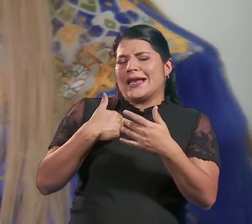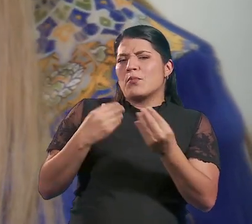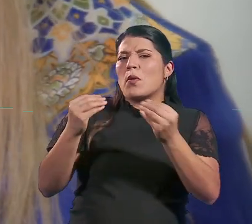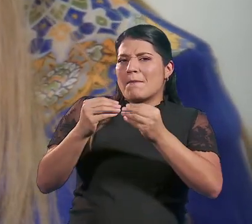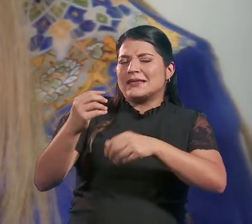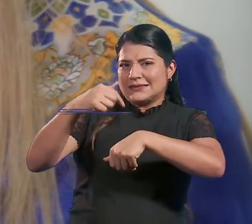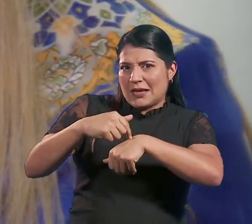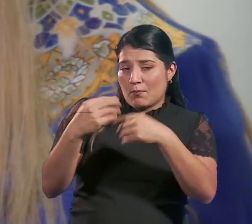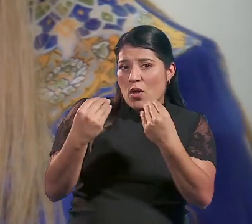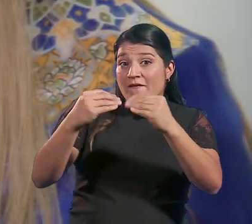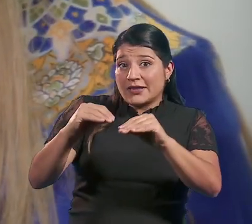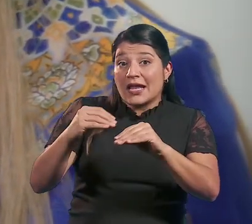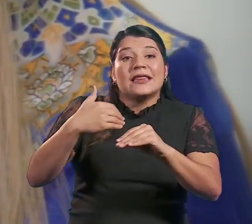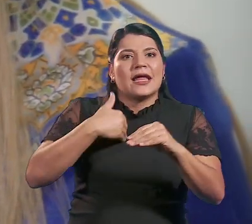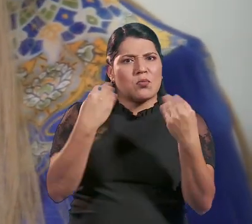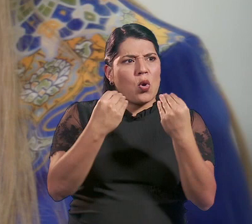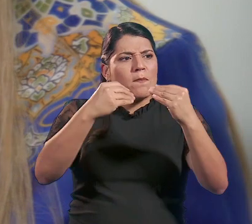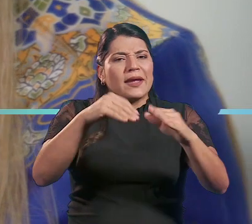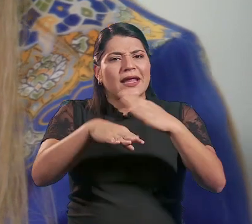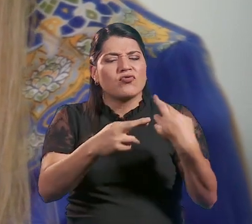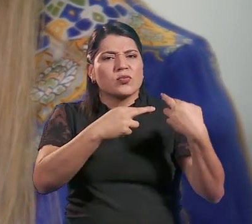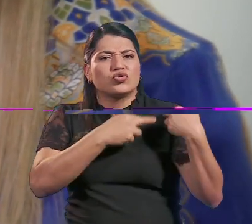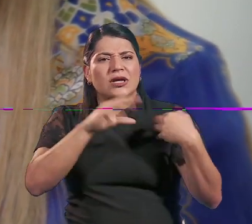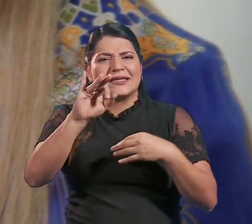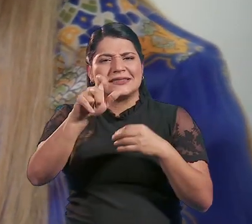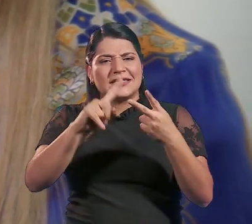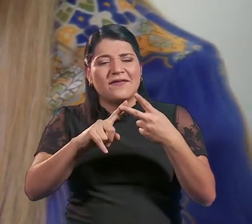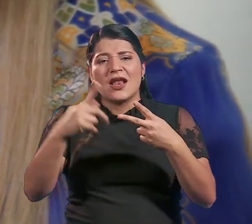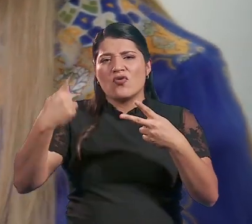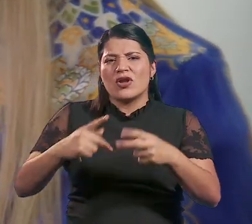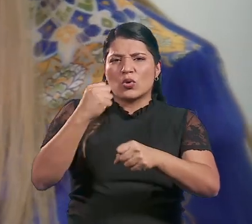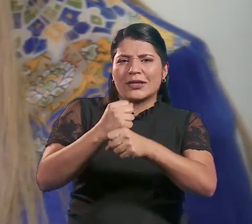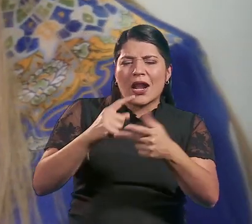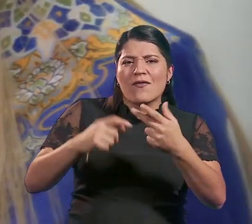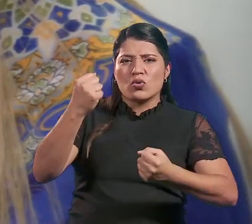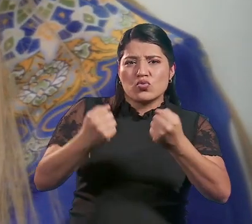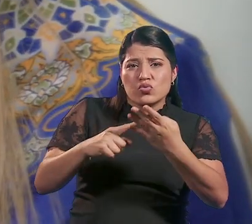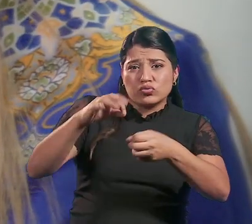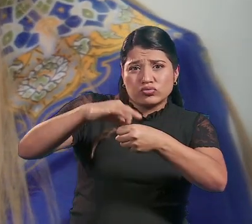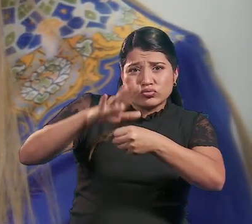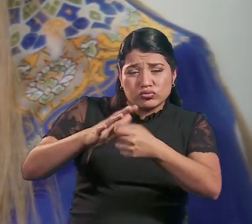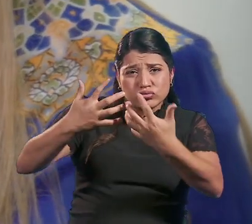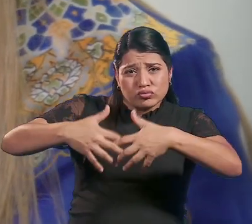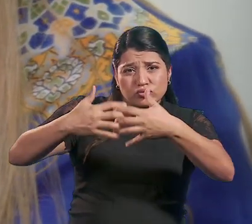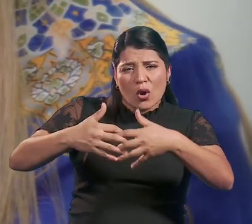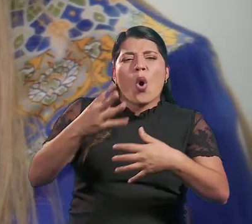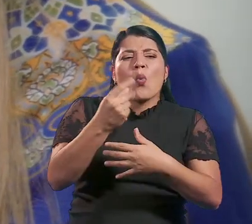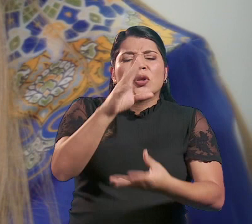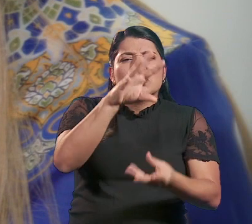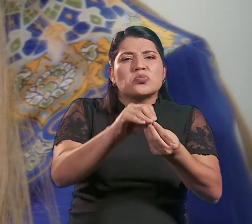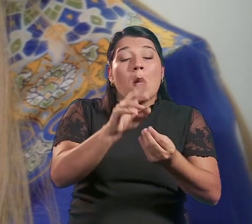obtenido ventas en responsabilidad civil, riesgos del trabajo, automóviles, agrícolas y pecuarios superiores